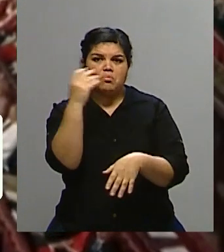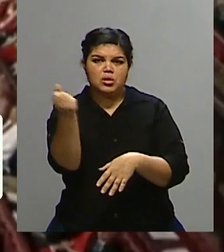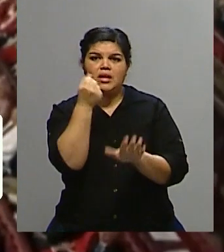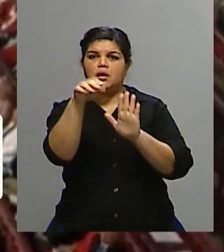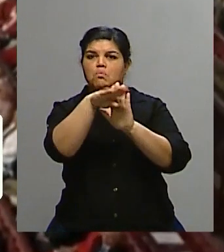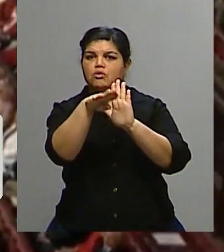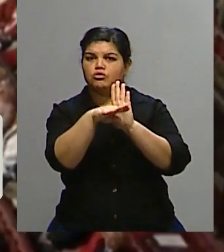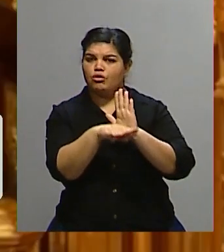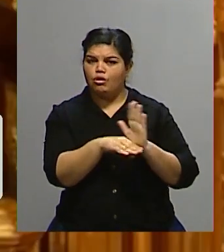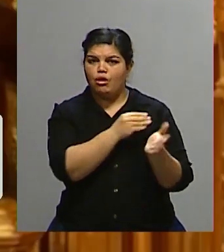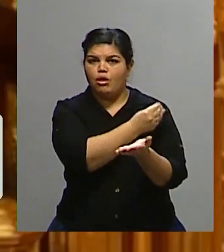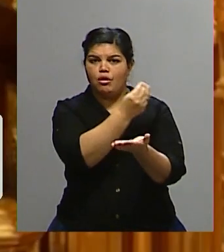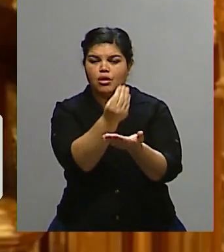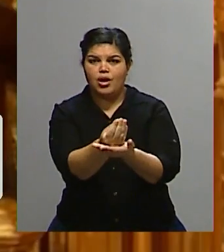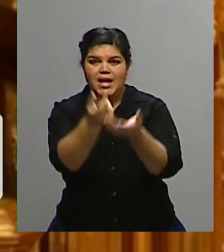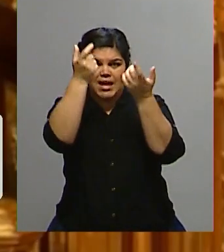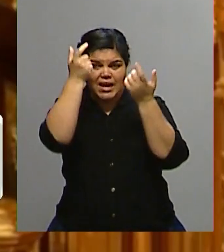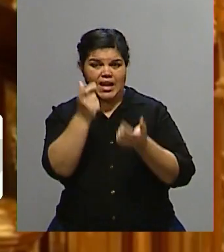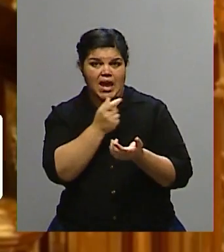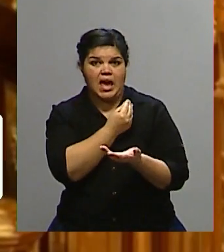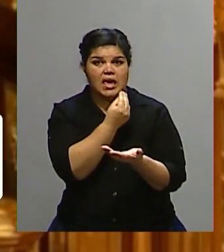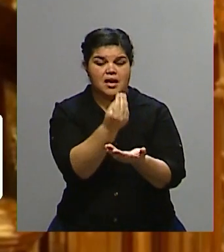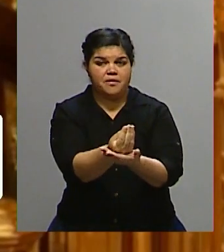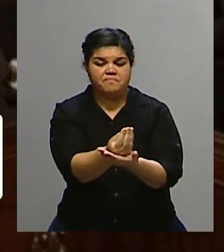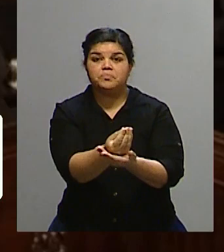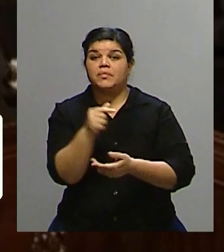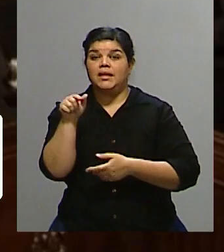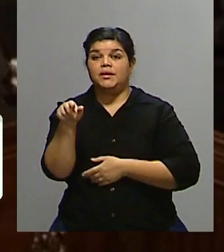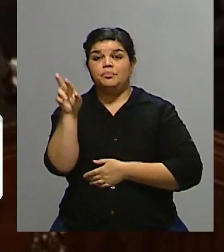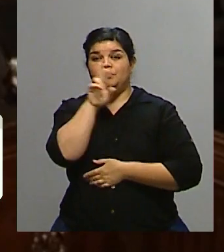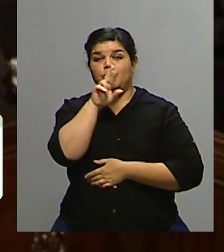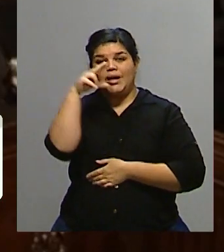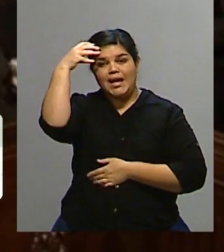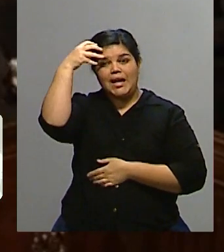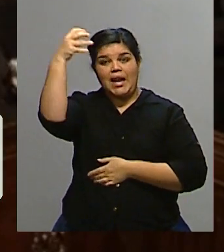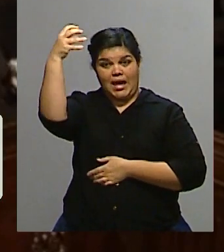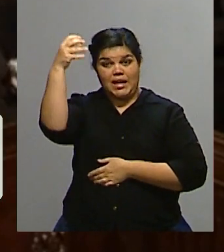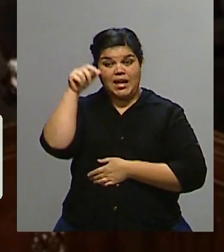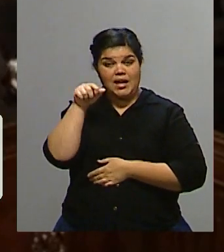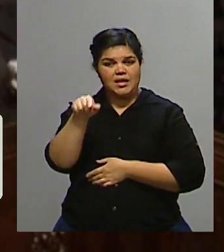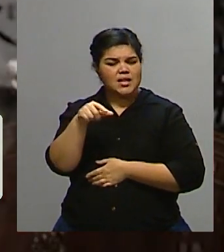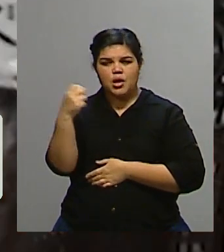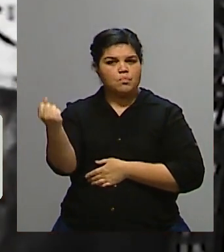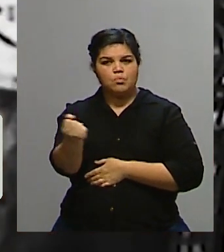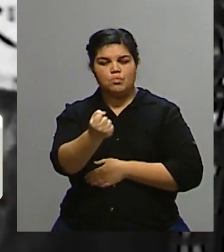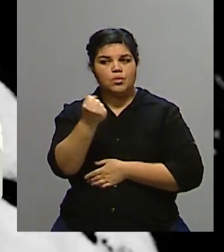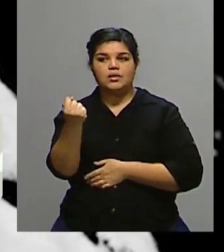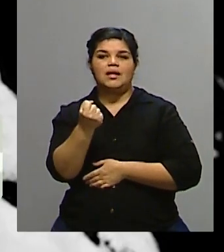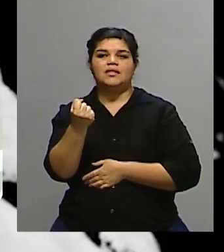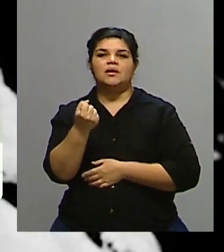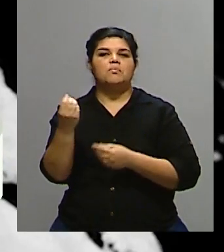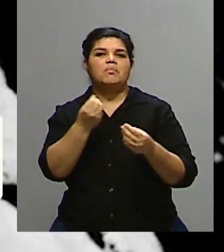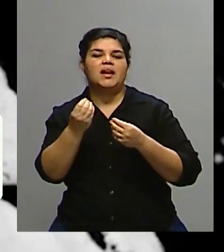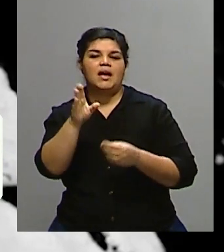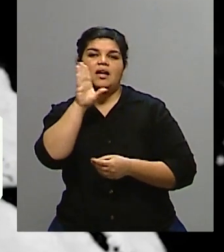fue una persona importante en el mantenimiento del Reino Unido, de